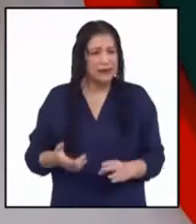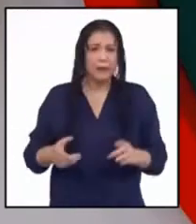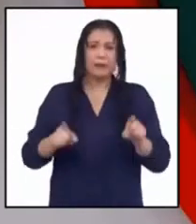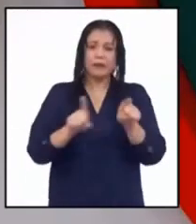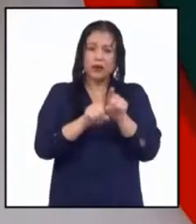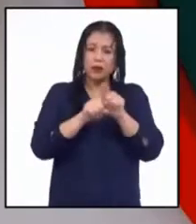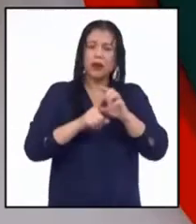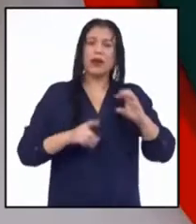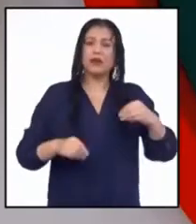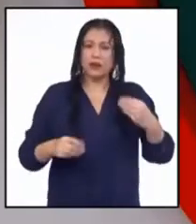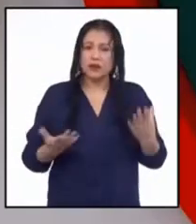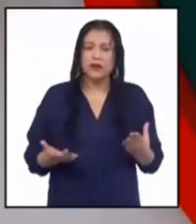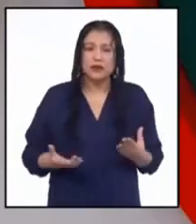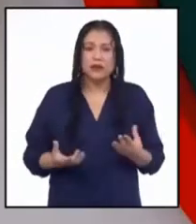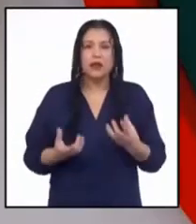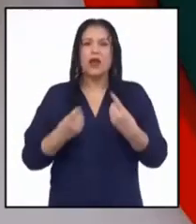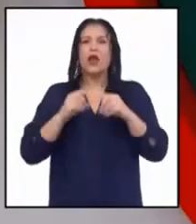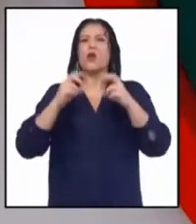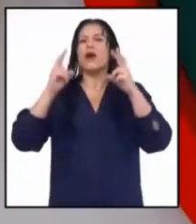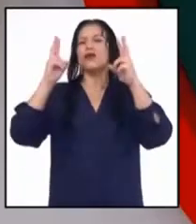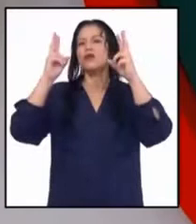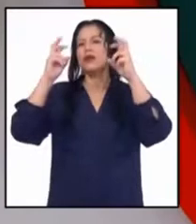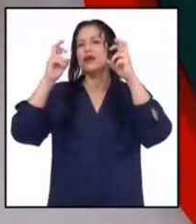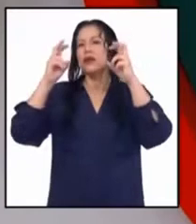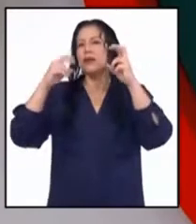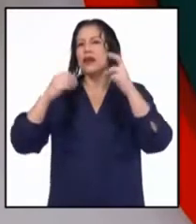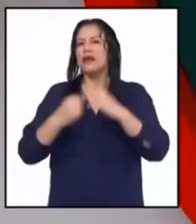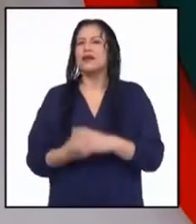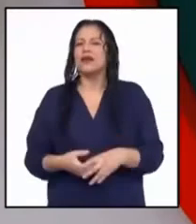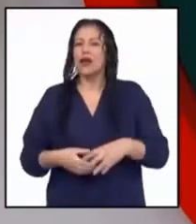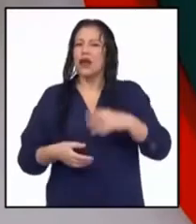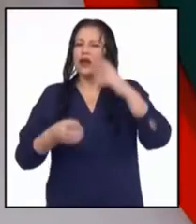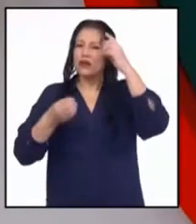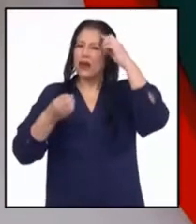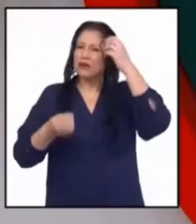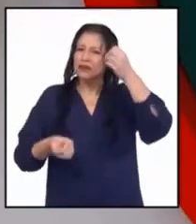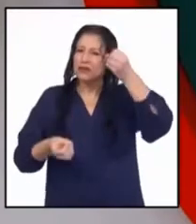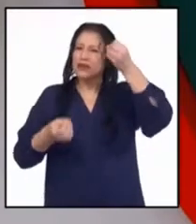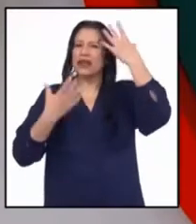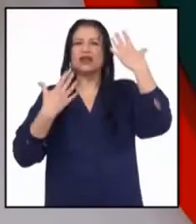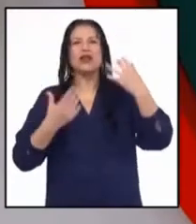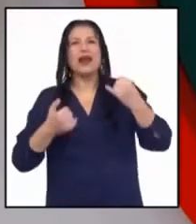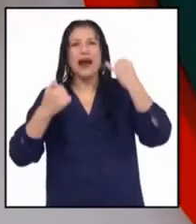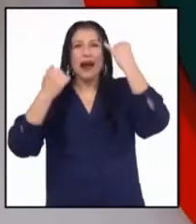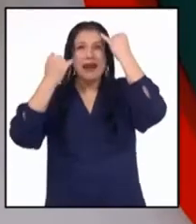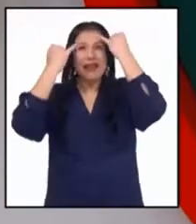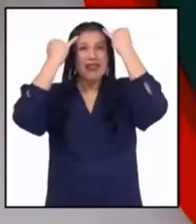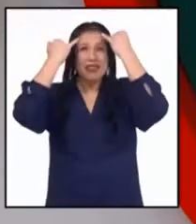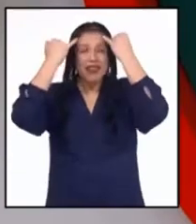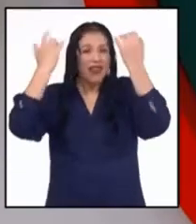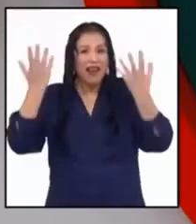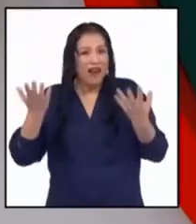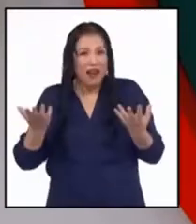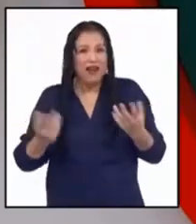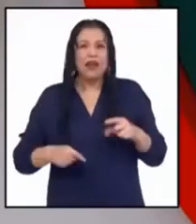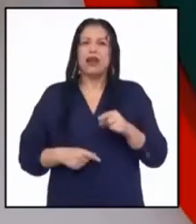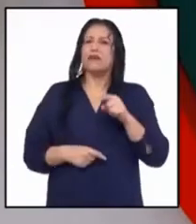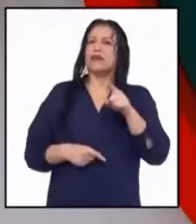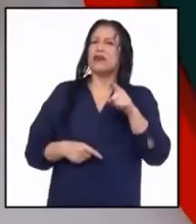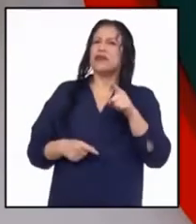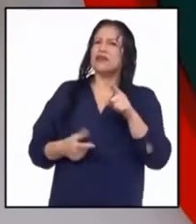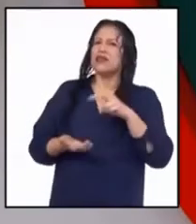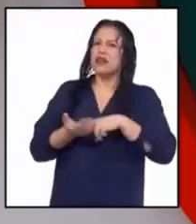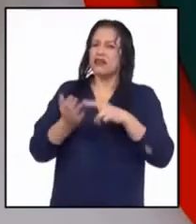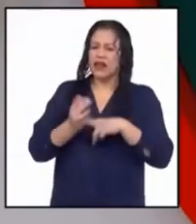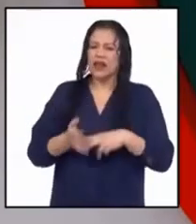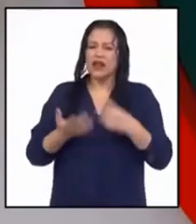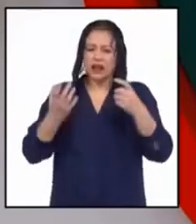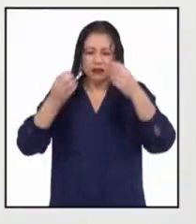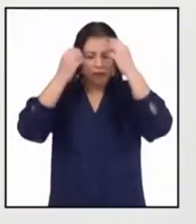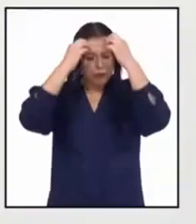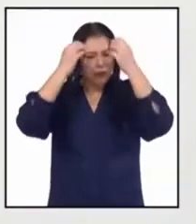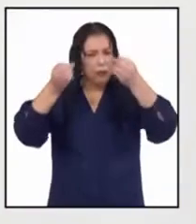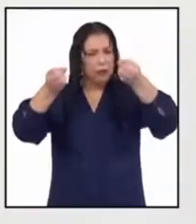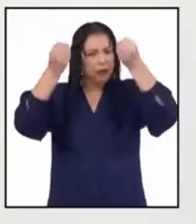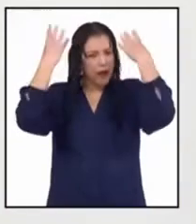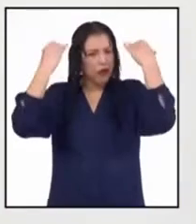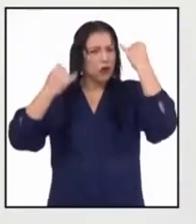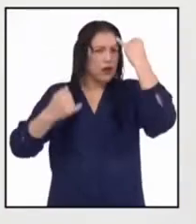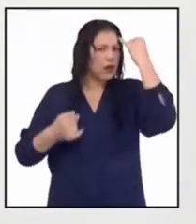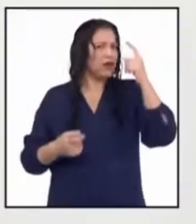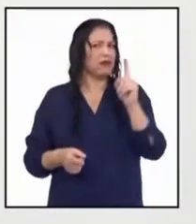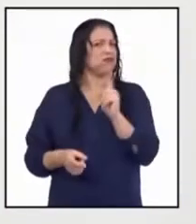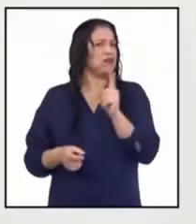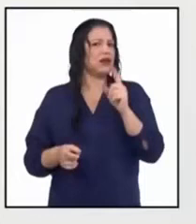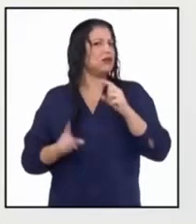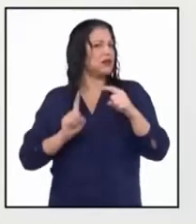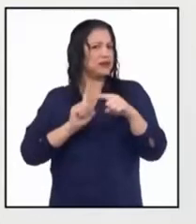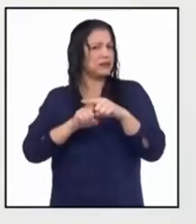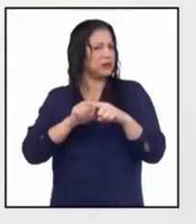dejando atrás la perspectiva, se refieren a que estamos dejando atrás una idea que no era tan positiva, ¿verdad, profesora? Muy